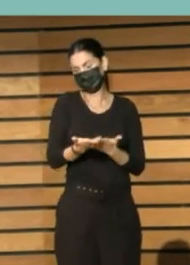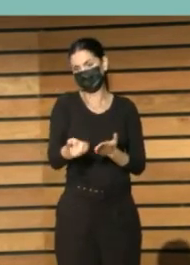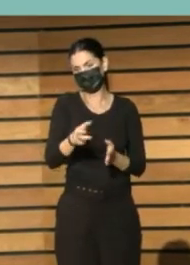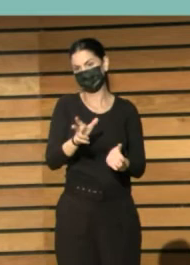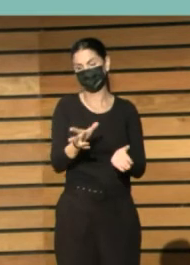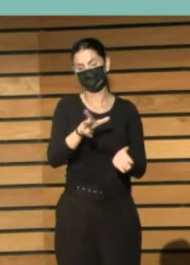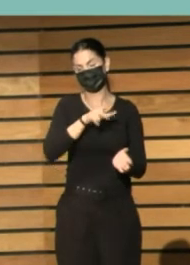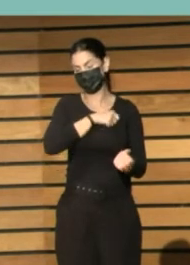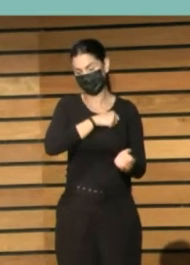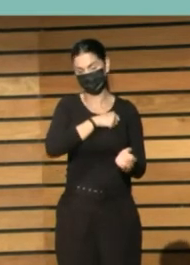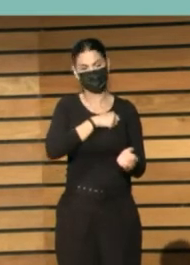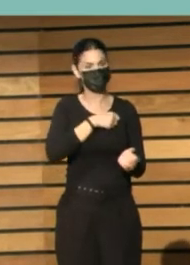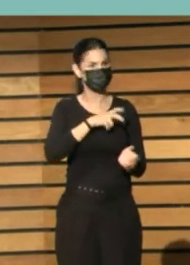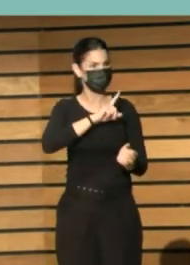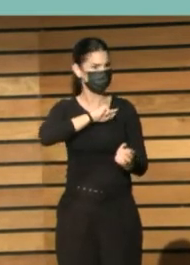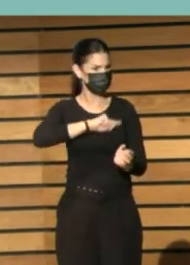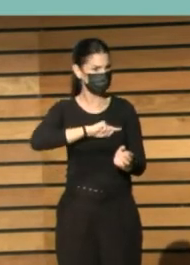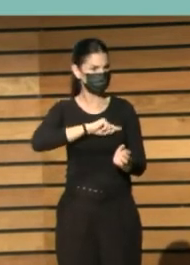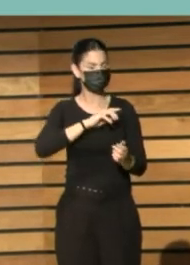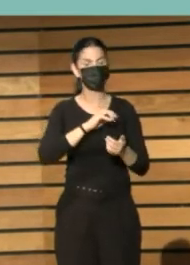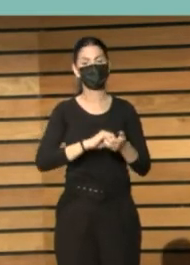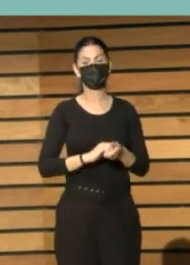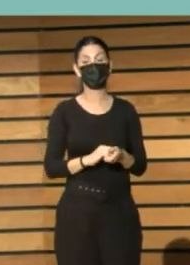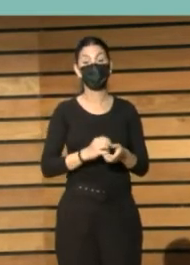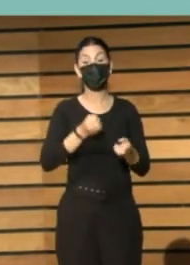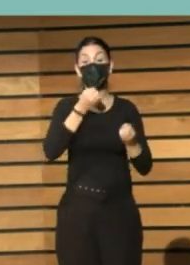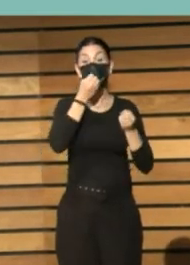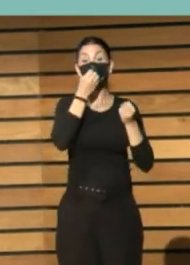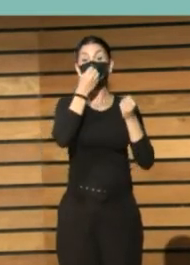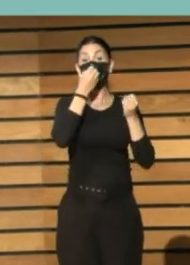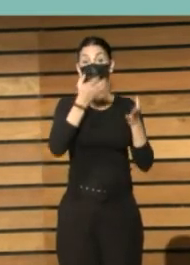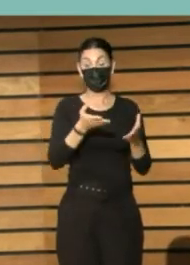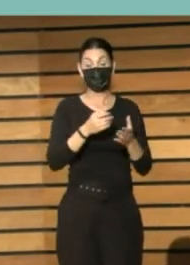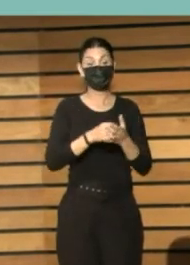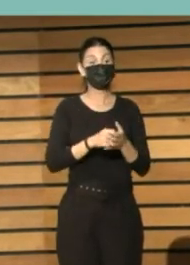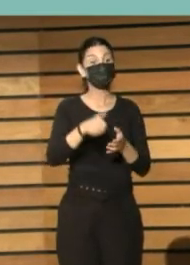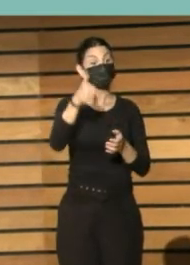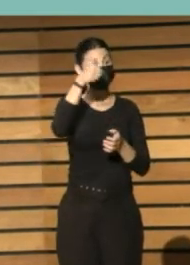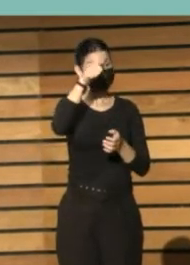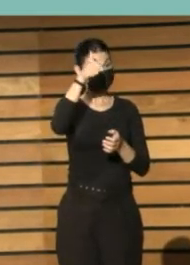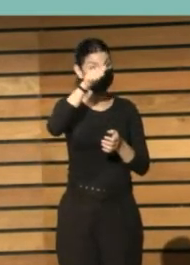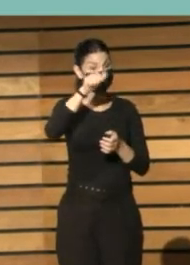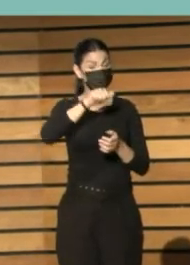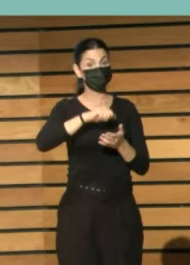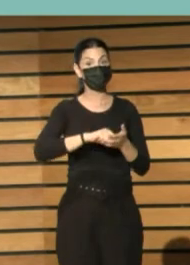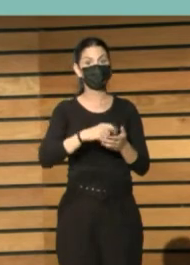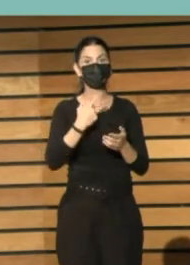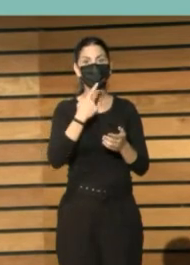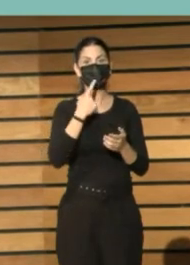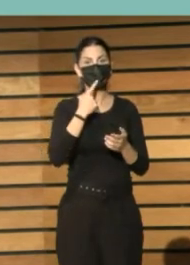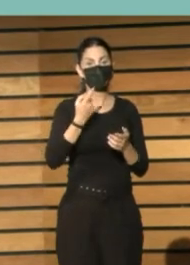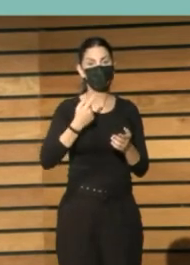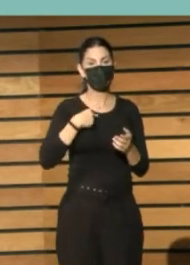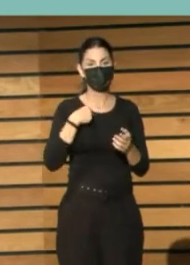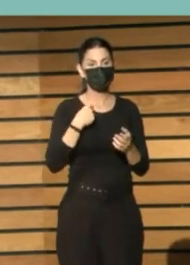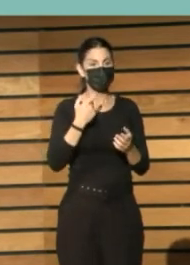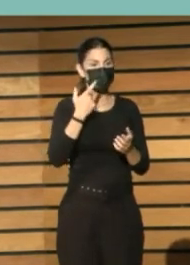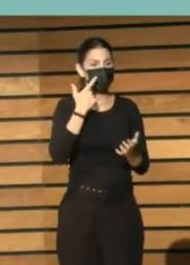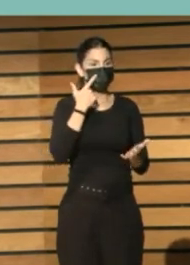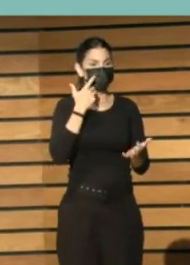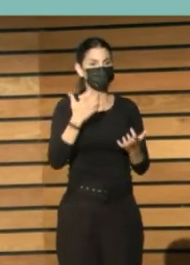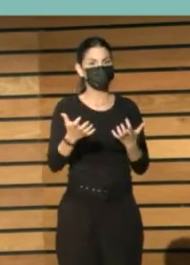En esta mesa especialmente. Pues el vehículo que Óscar nos acercó a Toledo ha sido inspiración y ha sido motivación